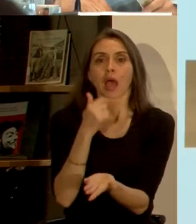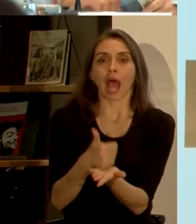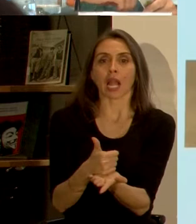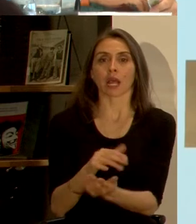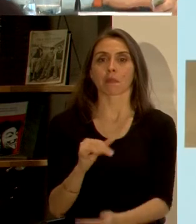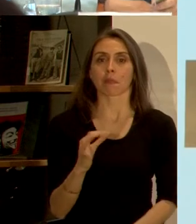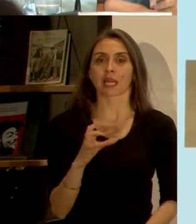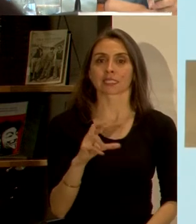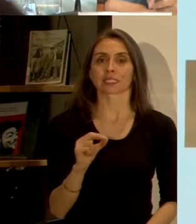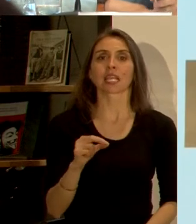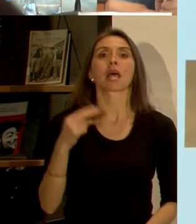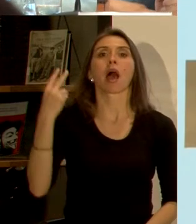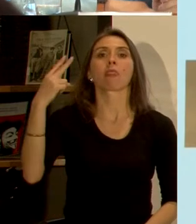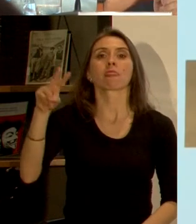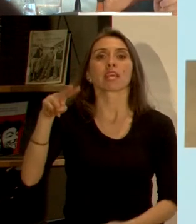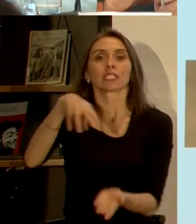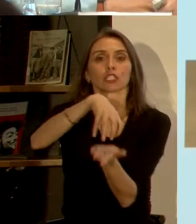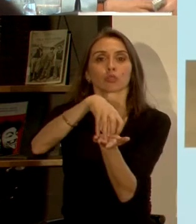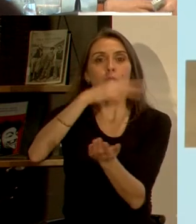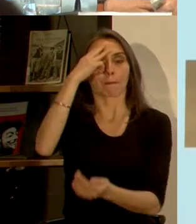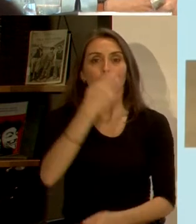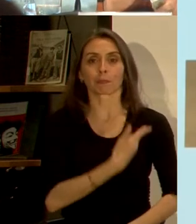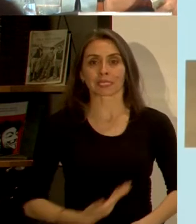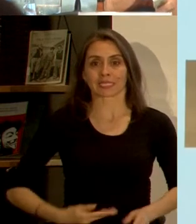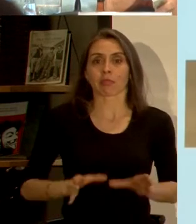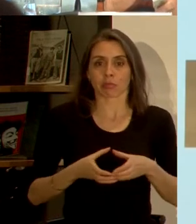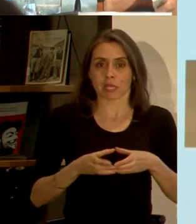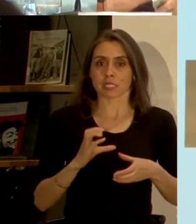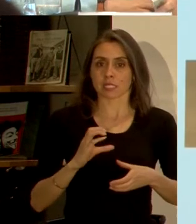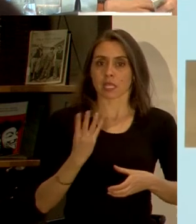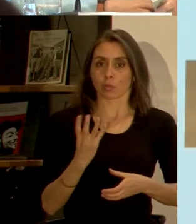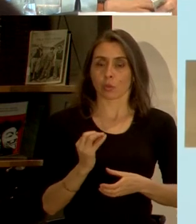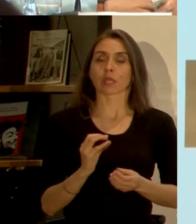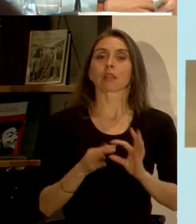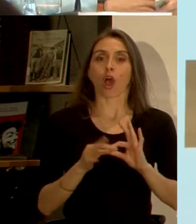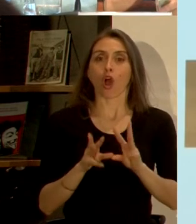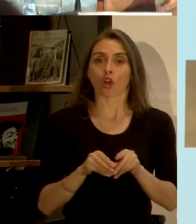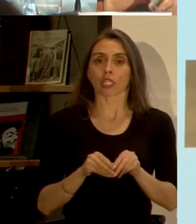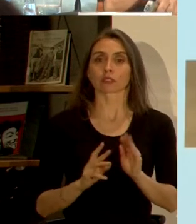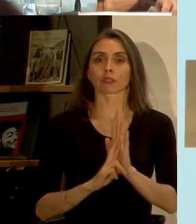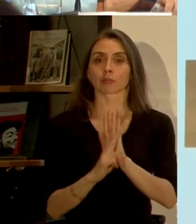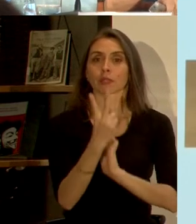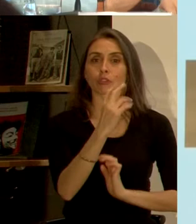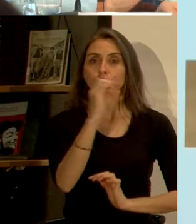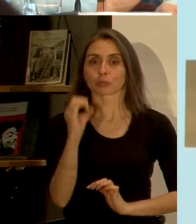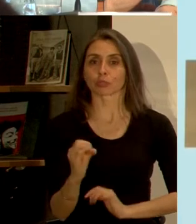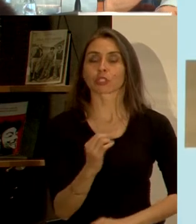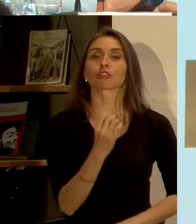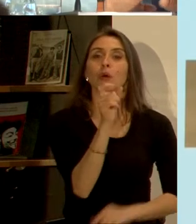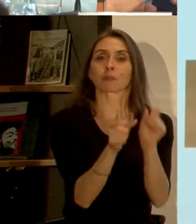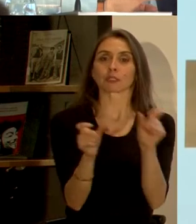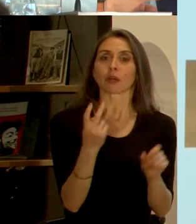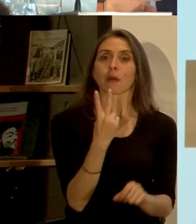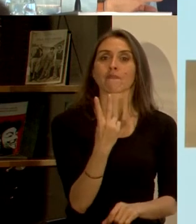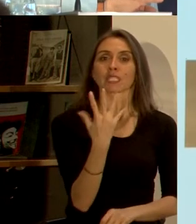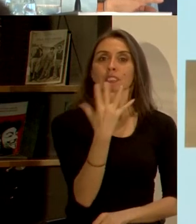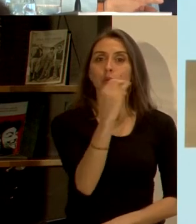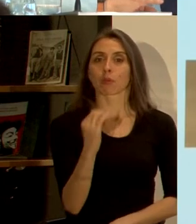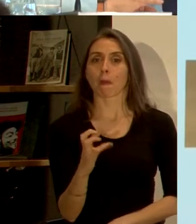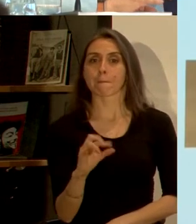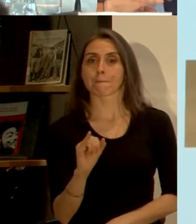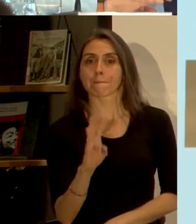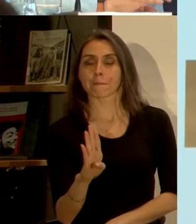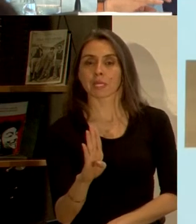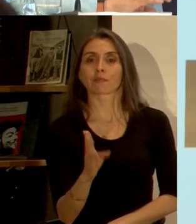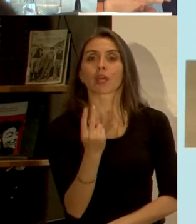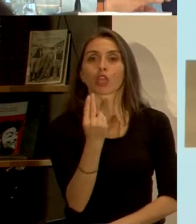Ciudad de México. Es una organización que representa el 11% de la población, el 25% del Producto Interno Bruto, y